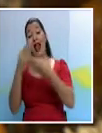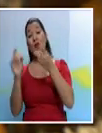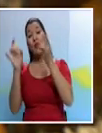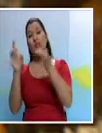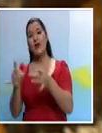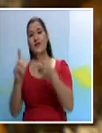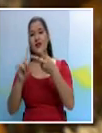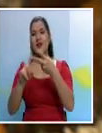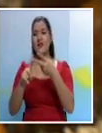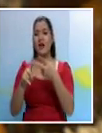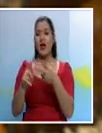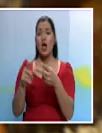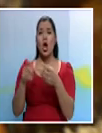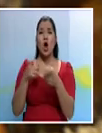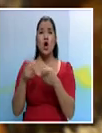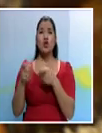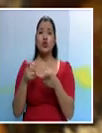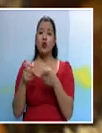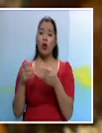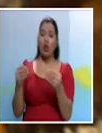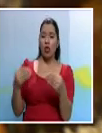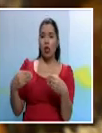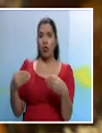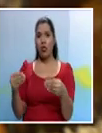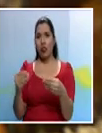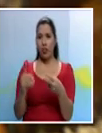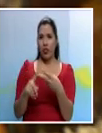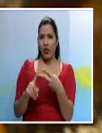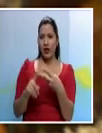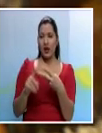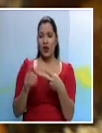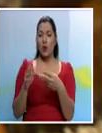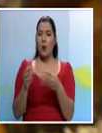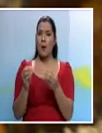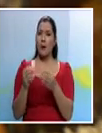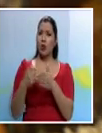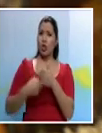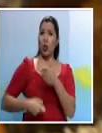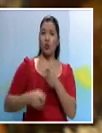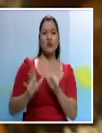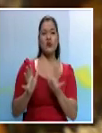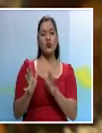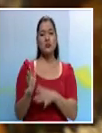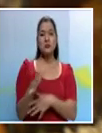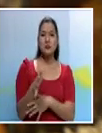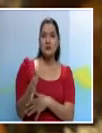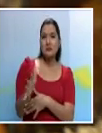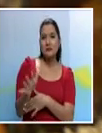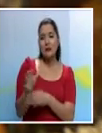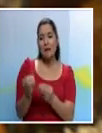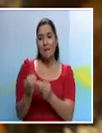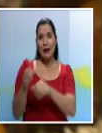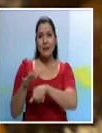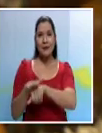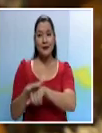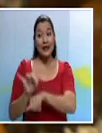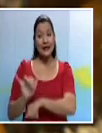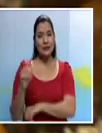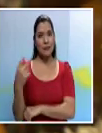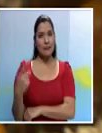aflojar un poquito la llave y conociendo a ciertos sectores de la clase política, eso es peligrosísimo.